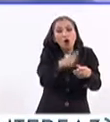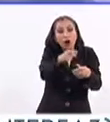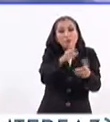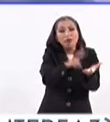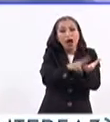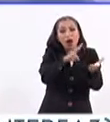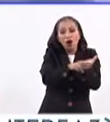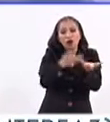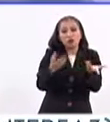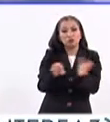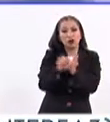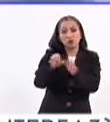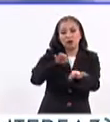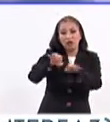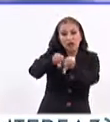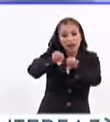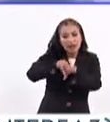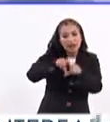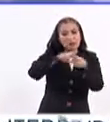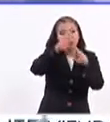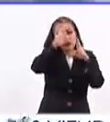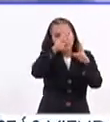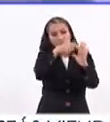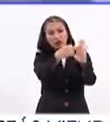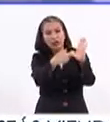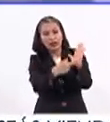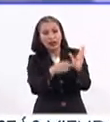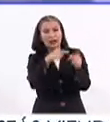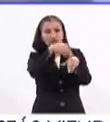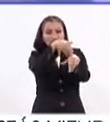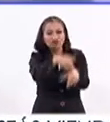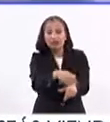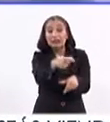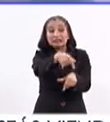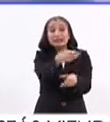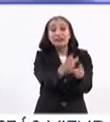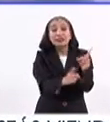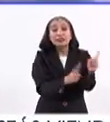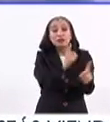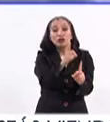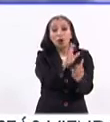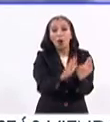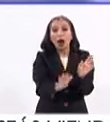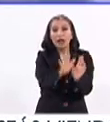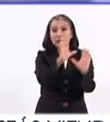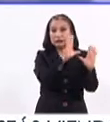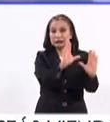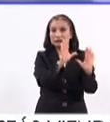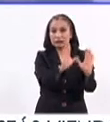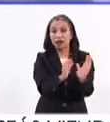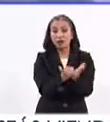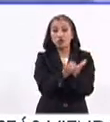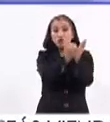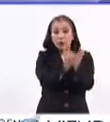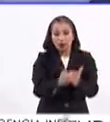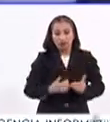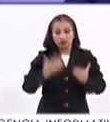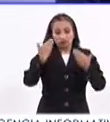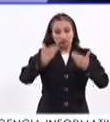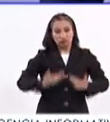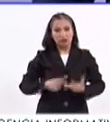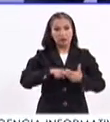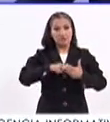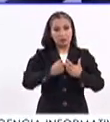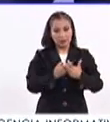ya lo decíamos, como el trabajo en equipo, el respeto a reglas, son deportes o disciplinas formativas, son disciplinas de